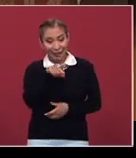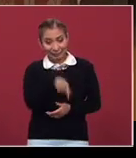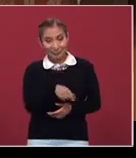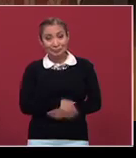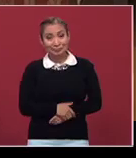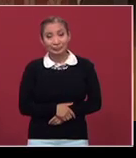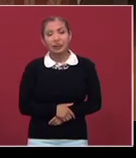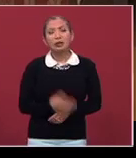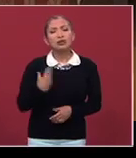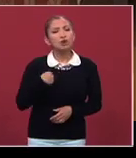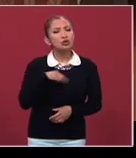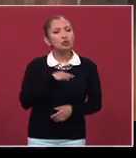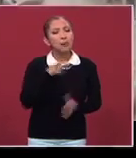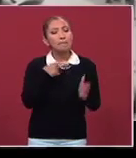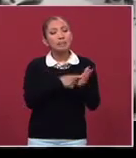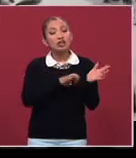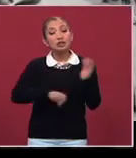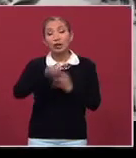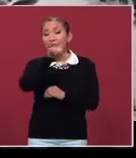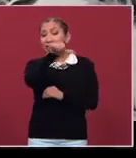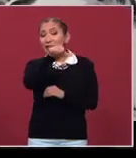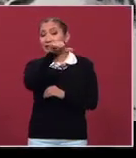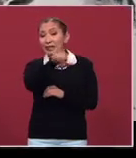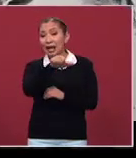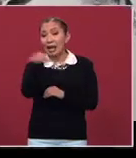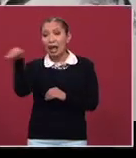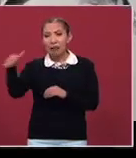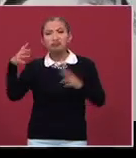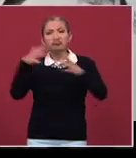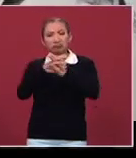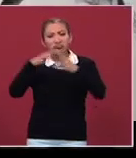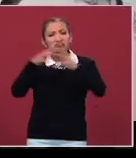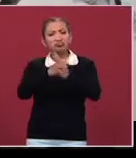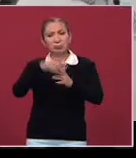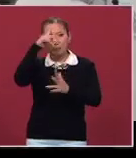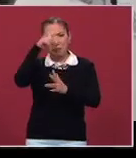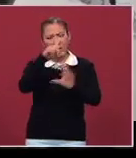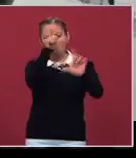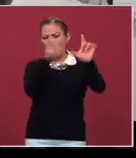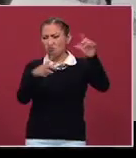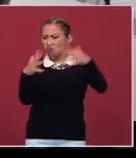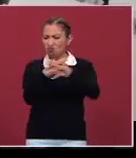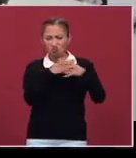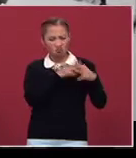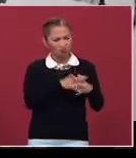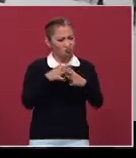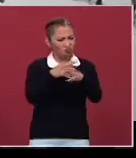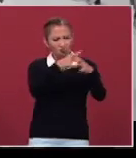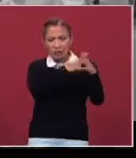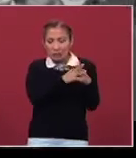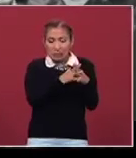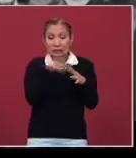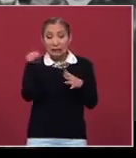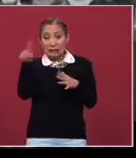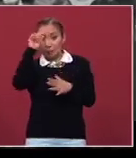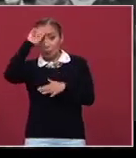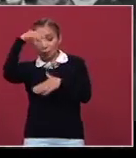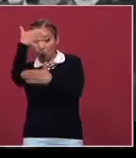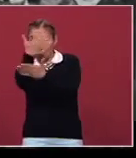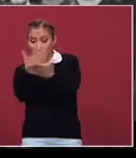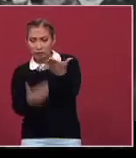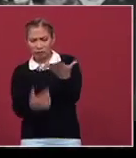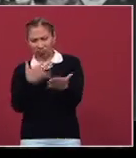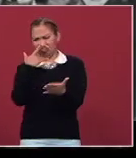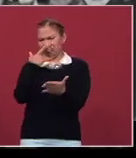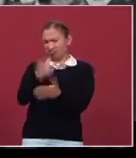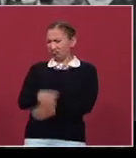Entonces, estamos en 1916, el país está en guerra, claro, ¿no? Y entonces, esta propuesta suena